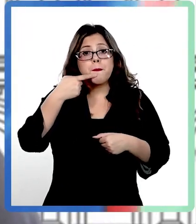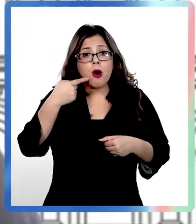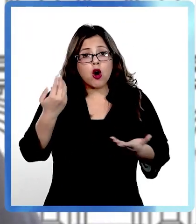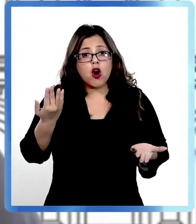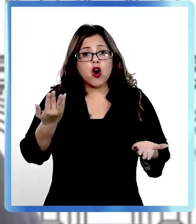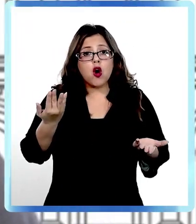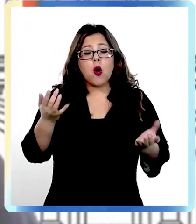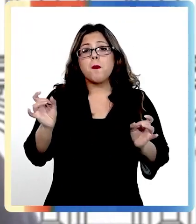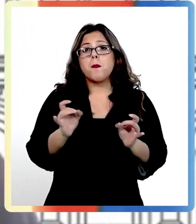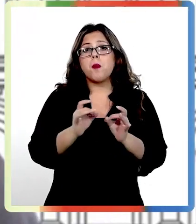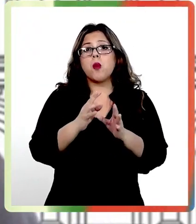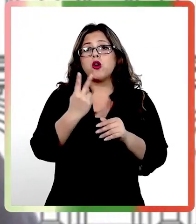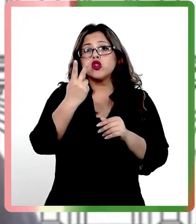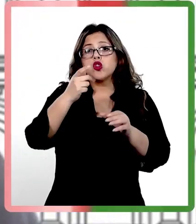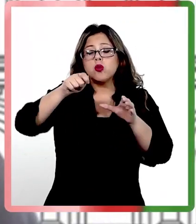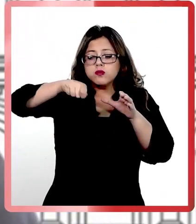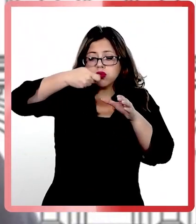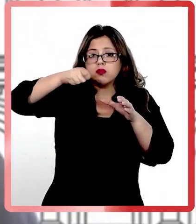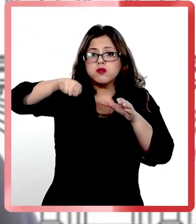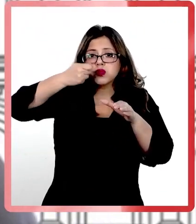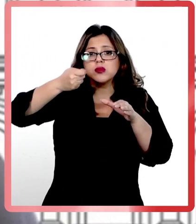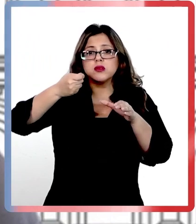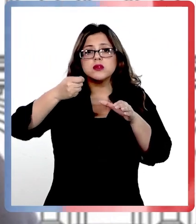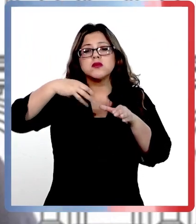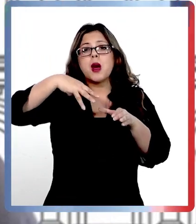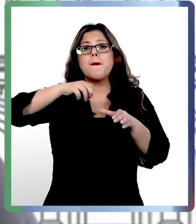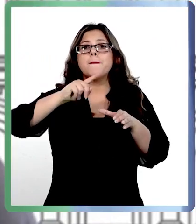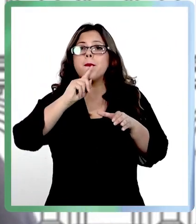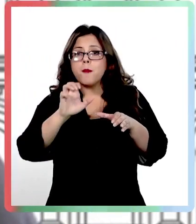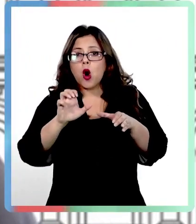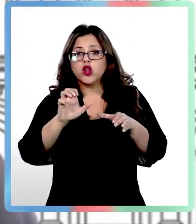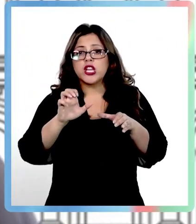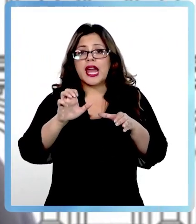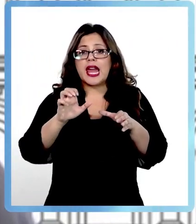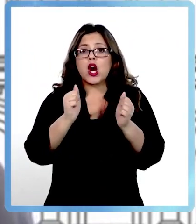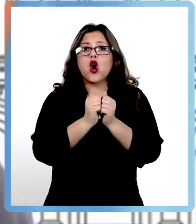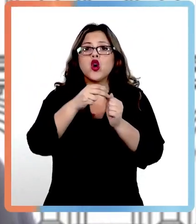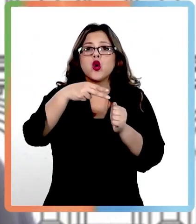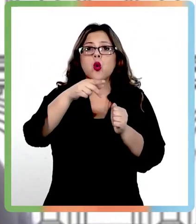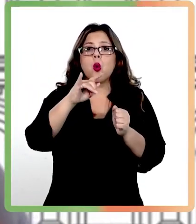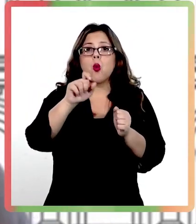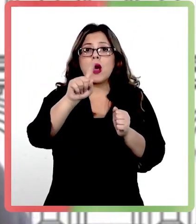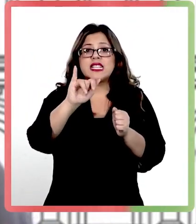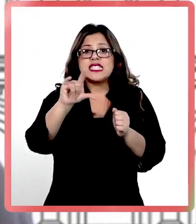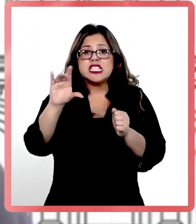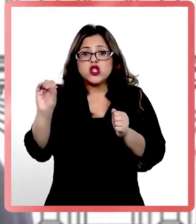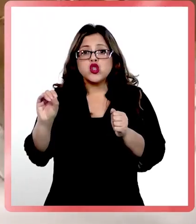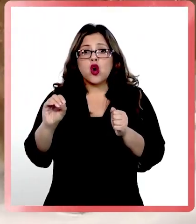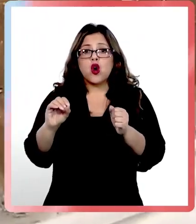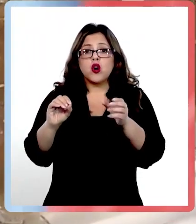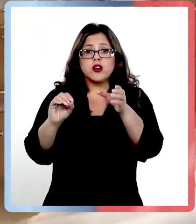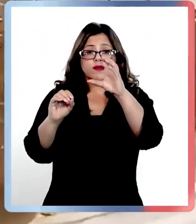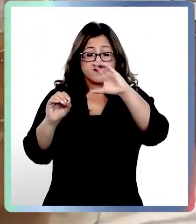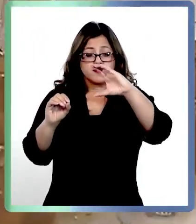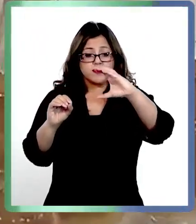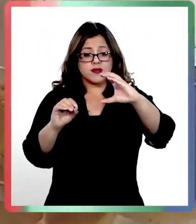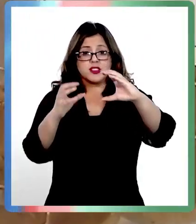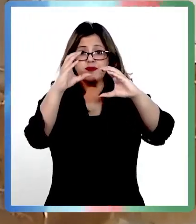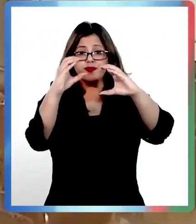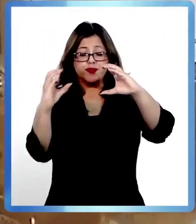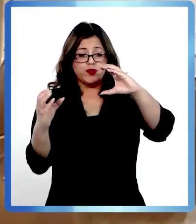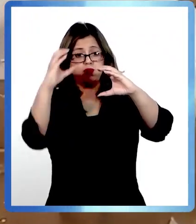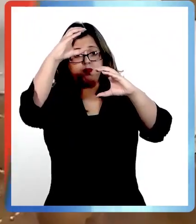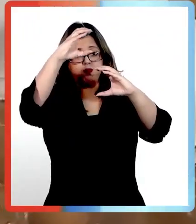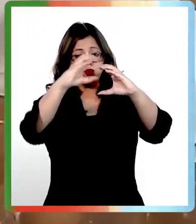a lo mejor no más de dos cucharazos vera de mote con su huesillo, es que es lo típico, entonces no podemos ir contra eso.